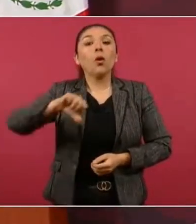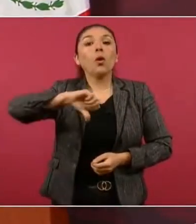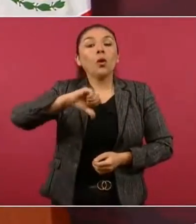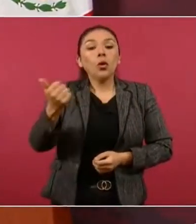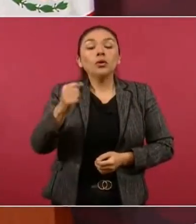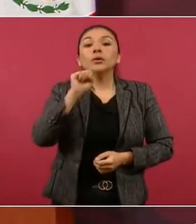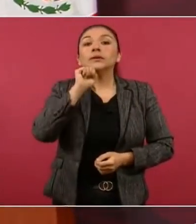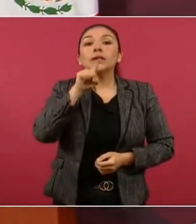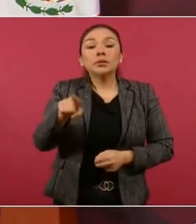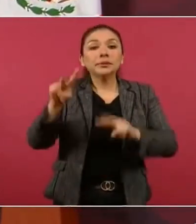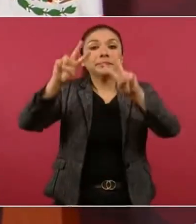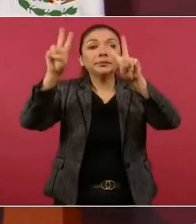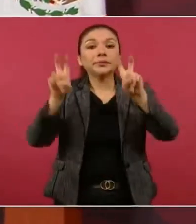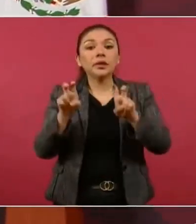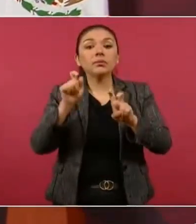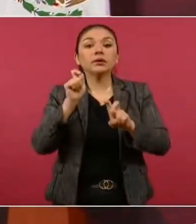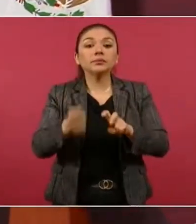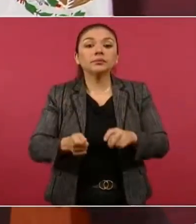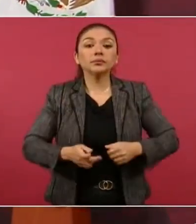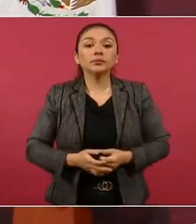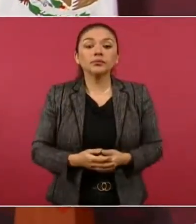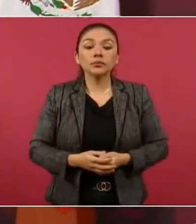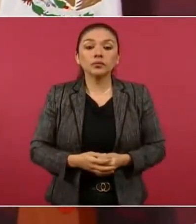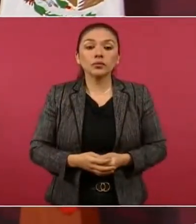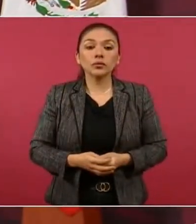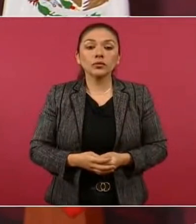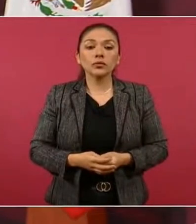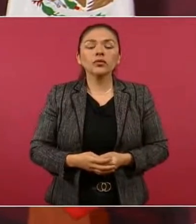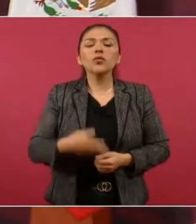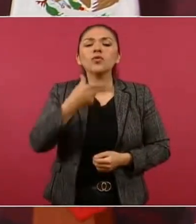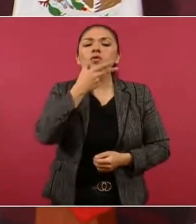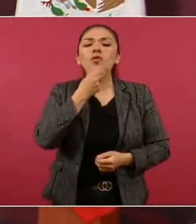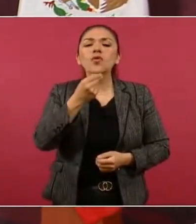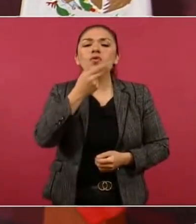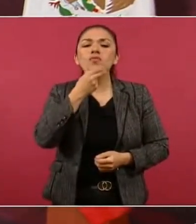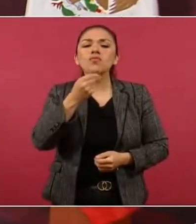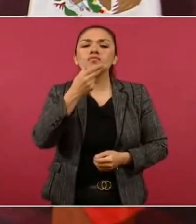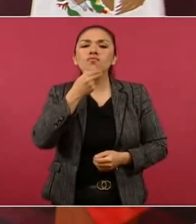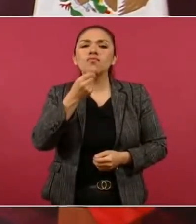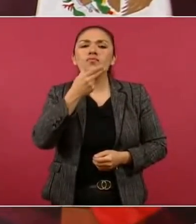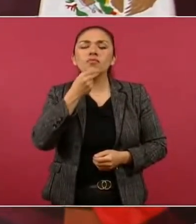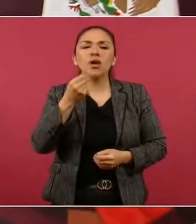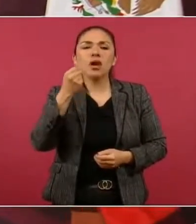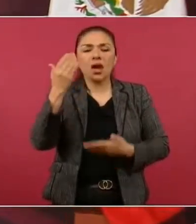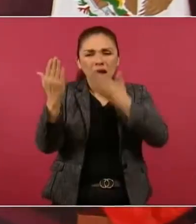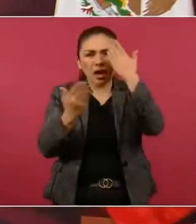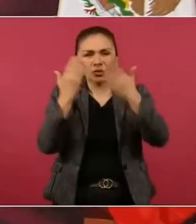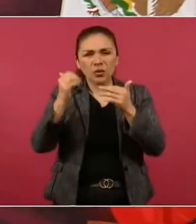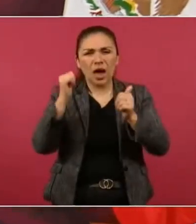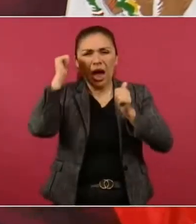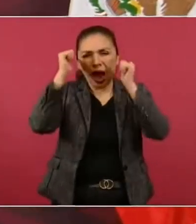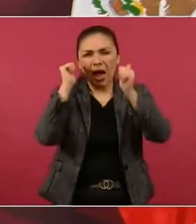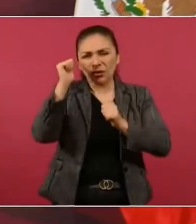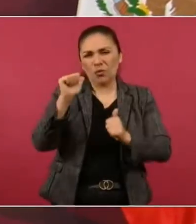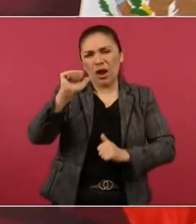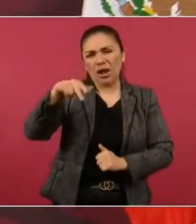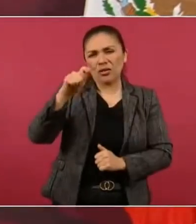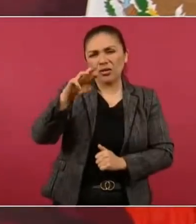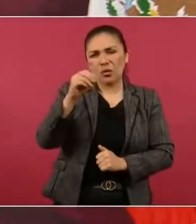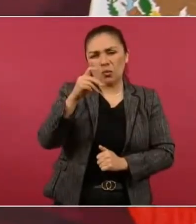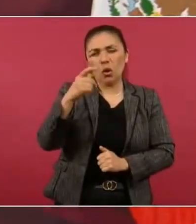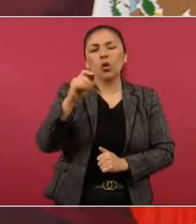el antropólogo Diego Prieto va a informarles